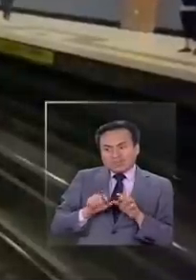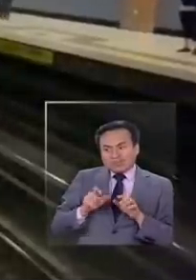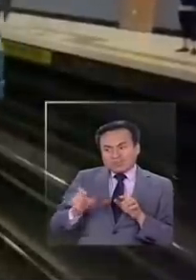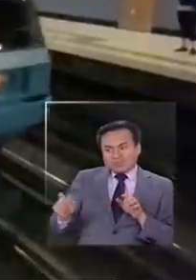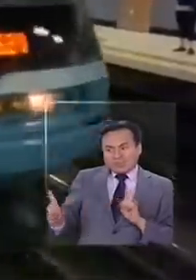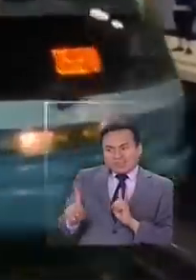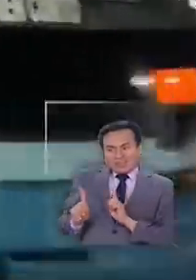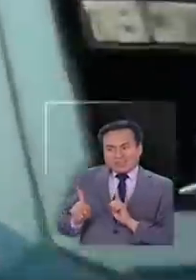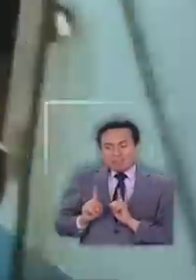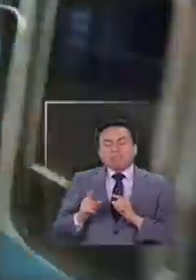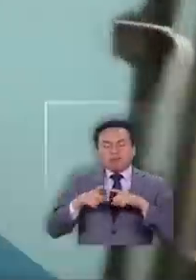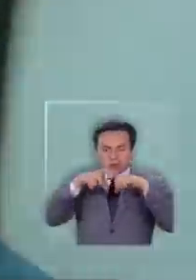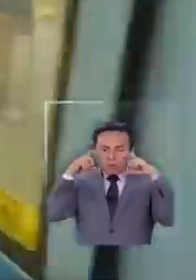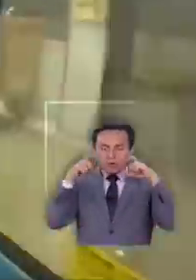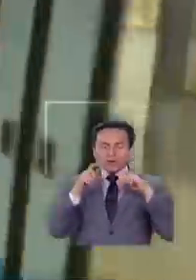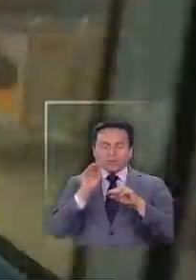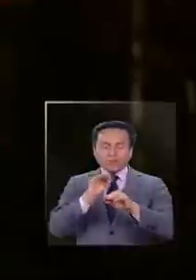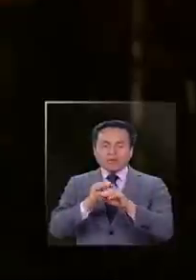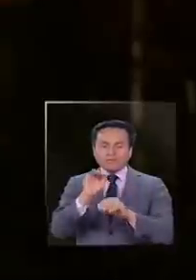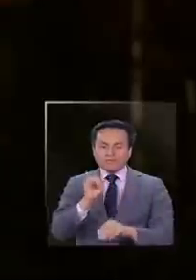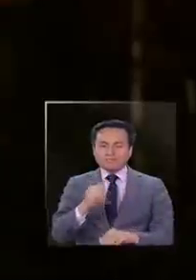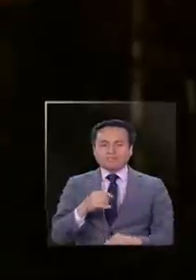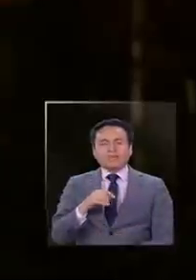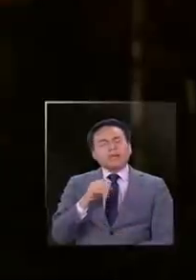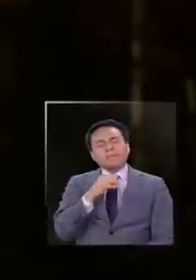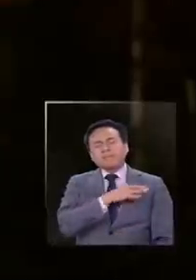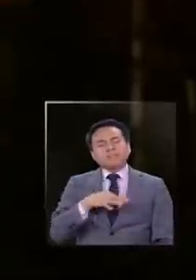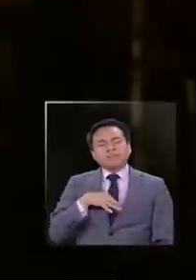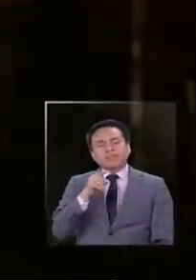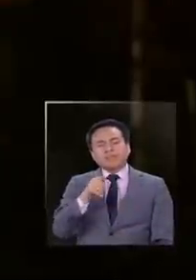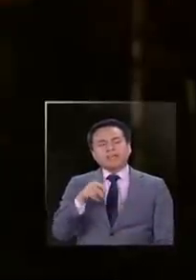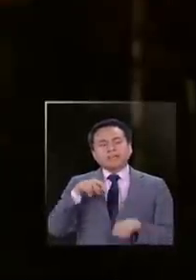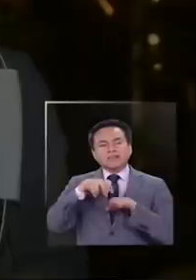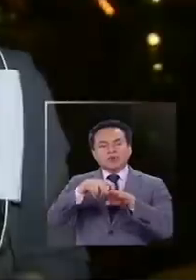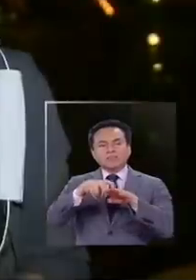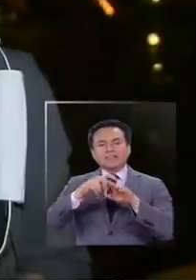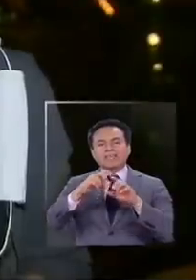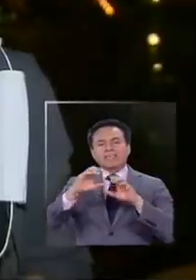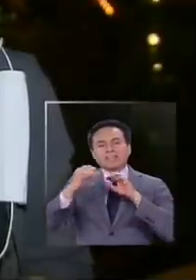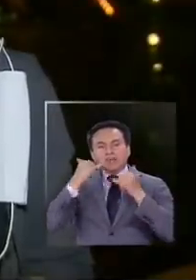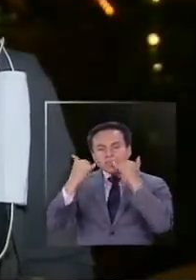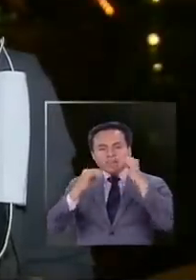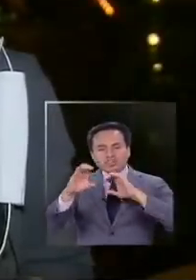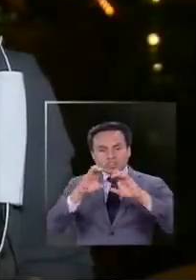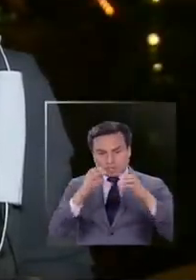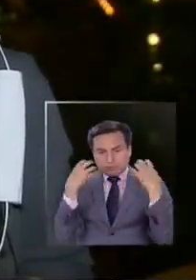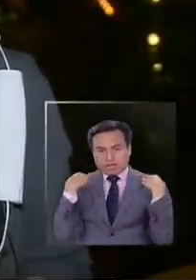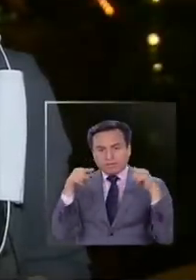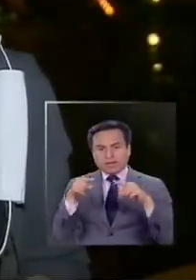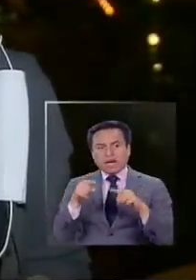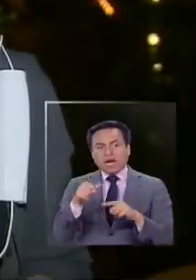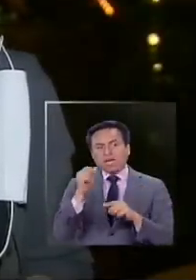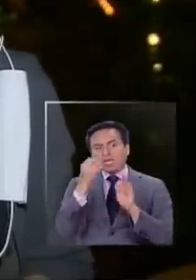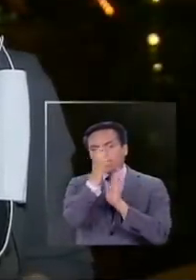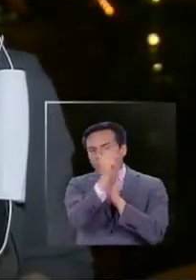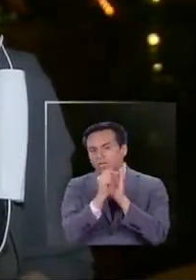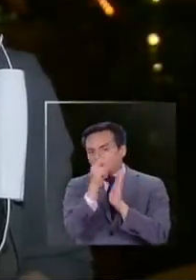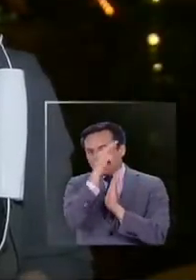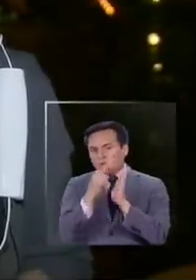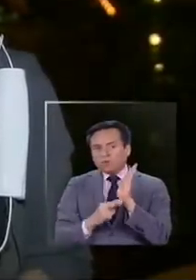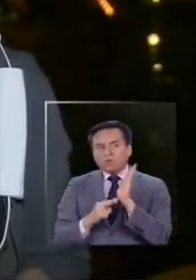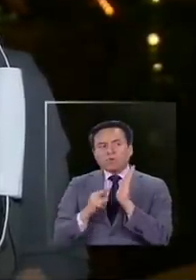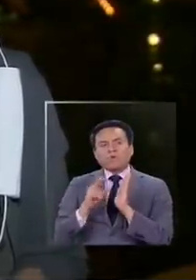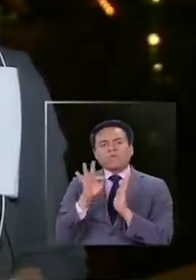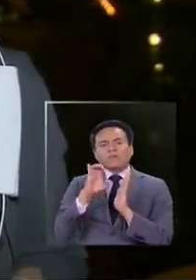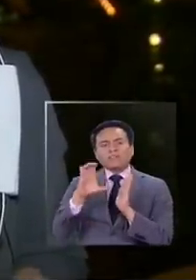entonces hay que usarla, es recomendable. Ministra, usted es Ministra de Transporte y Telecomunicaciones, no sé si leyó ayer el artículo de César Hidalgo, un físico